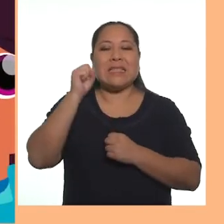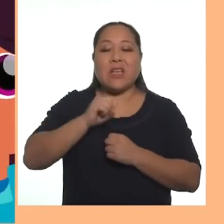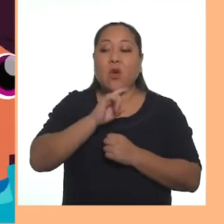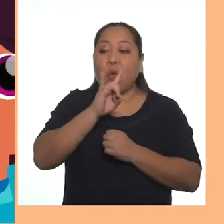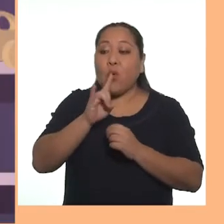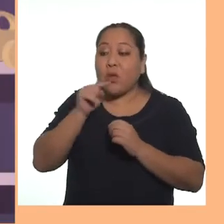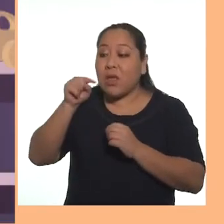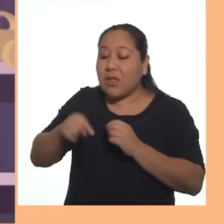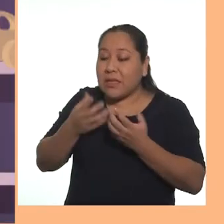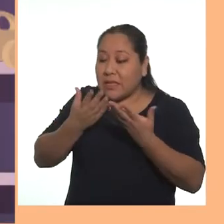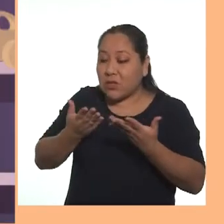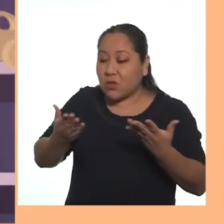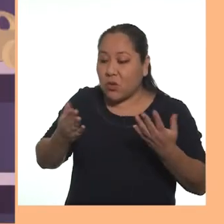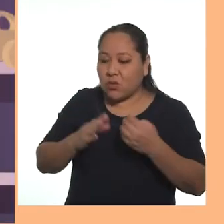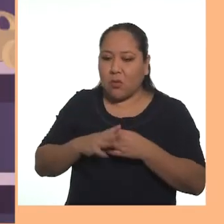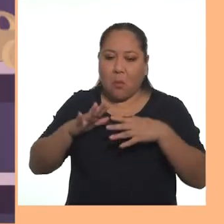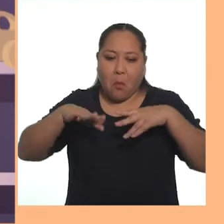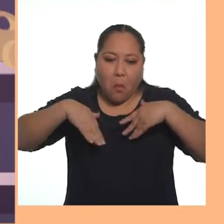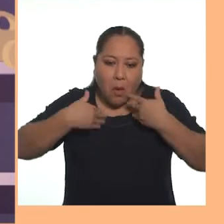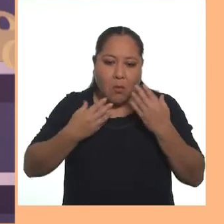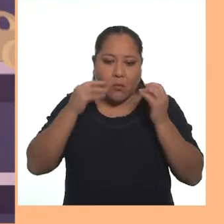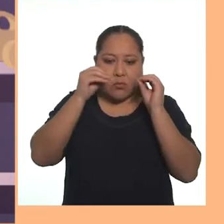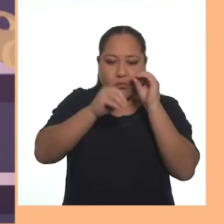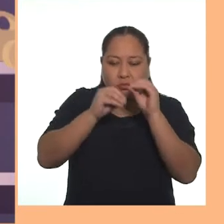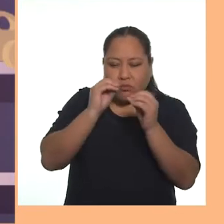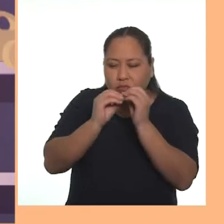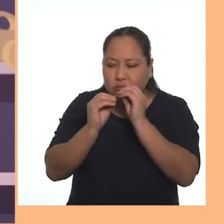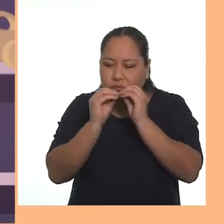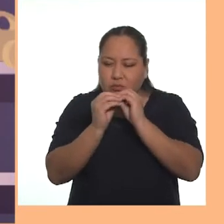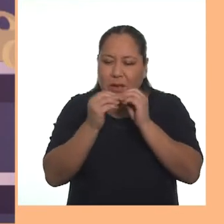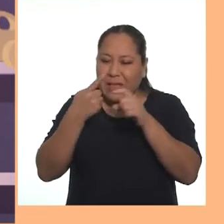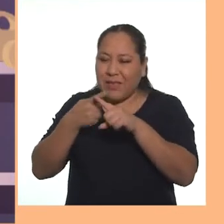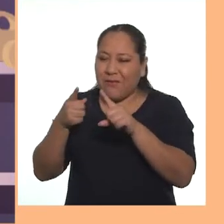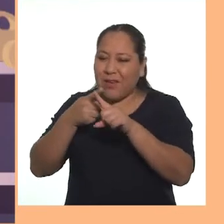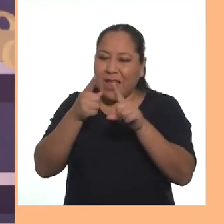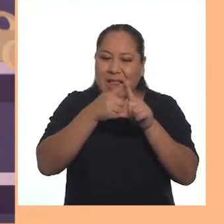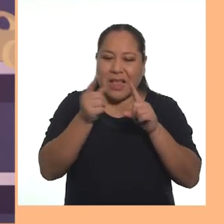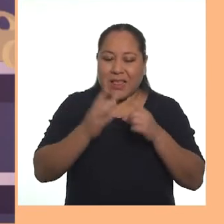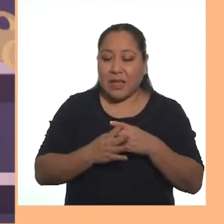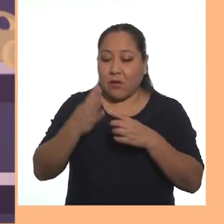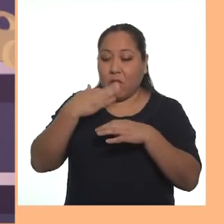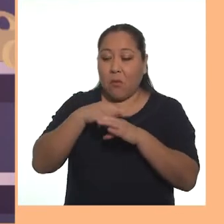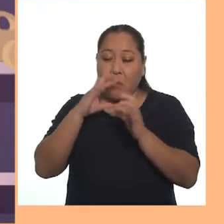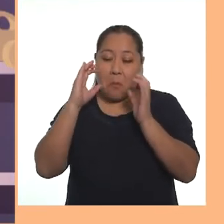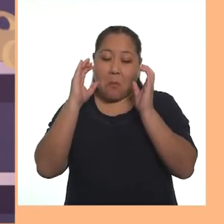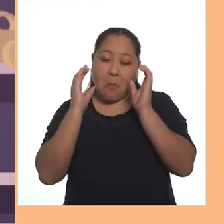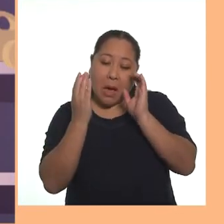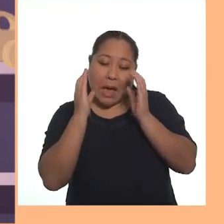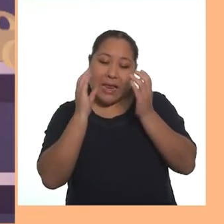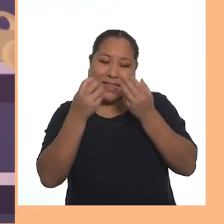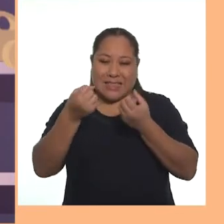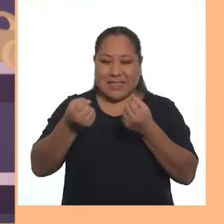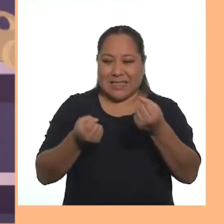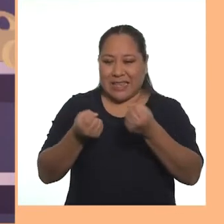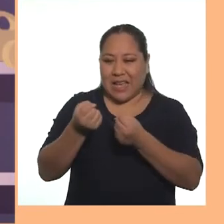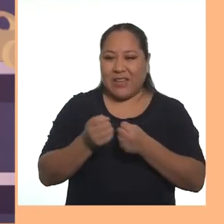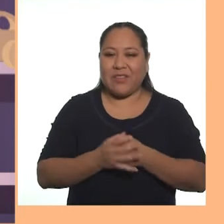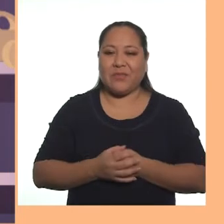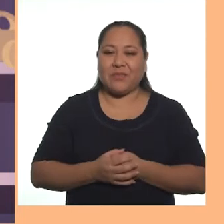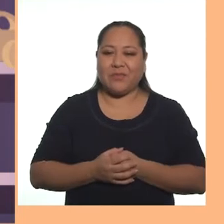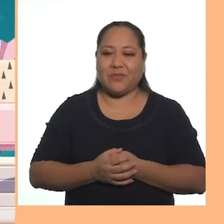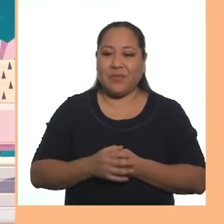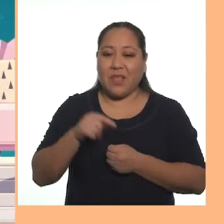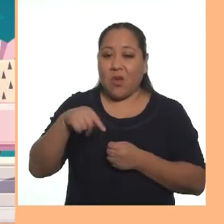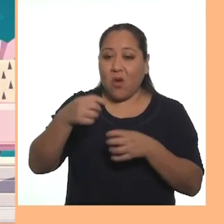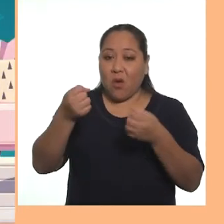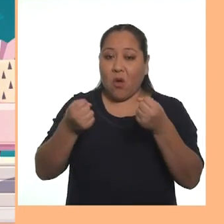reciclar uniendo estos elementos podemos generar diferentes formas que se asemejen a